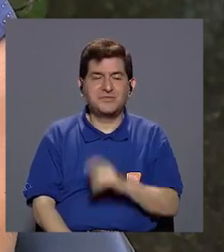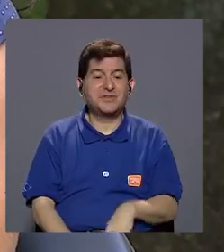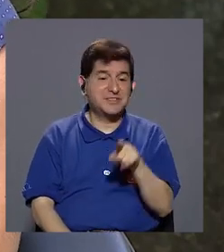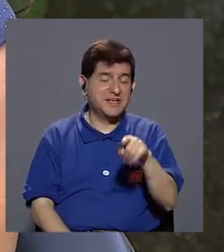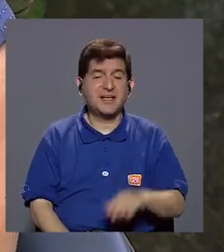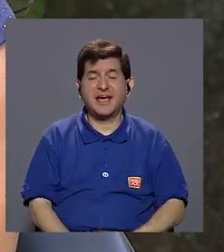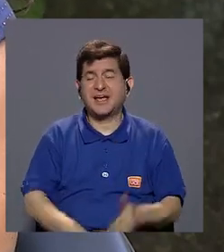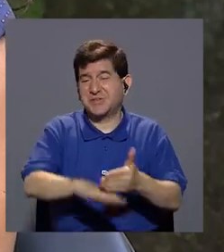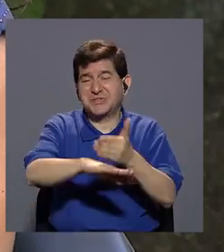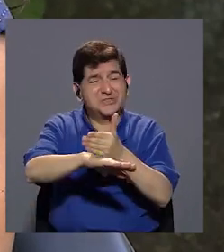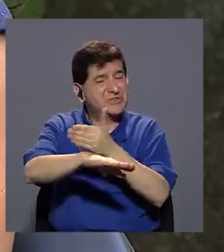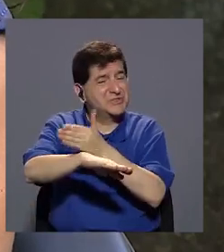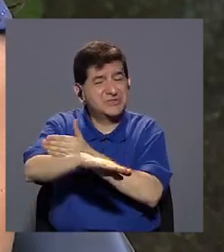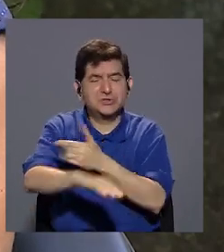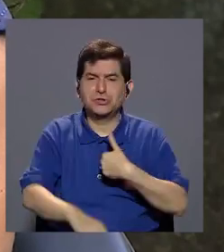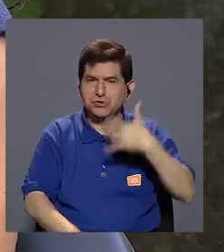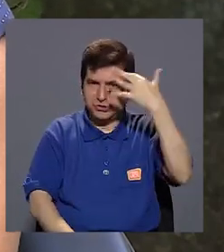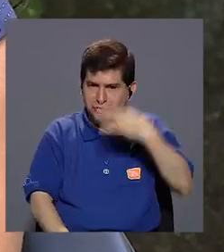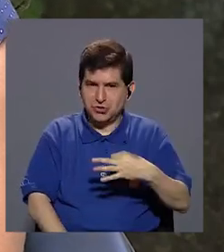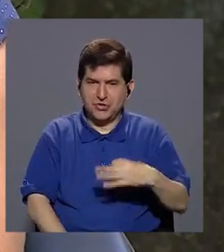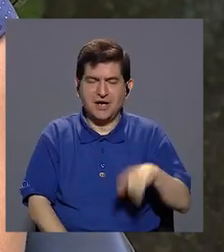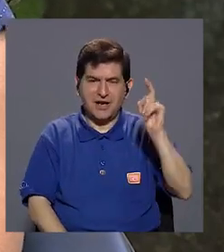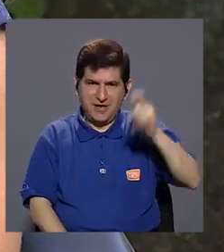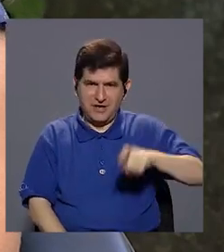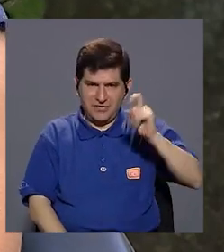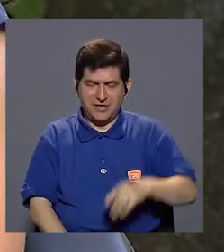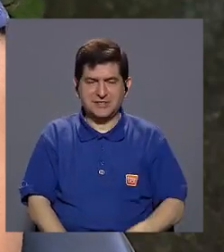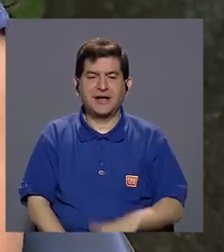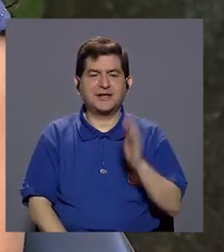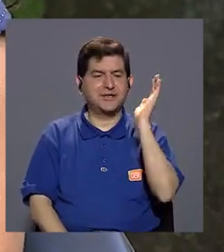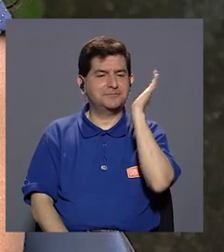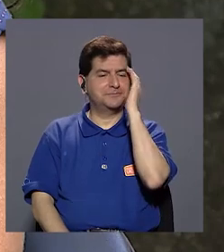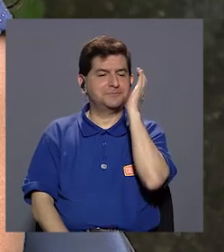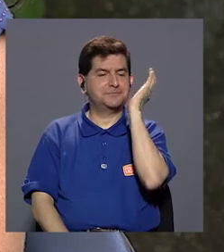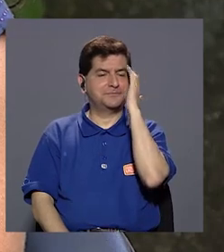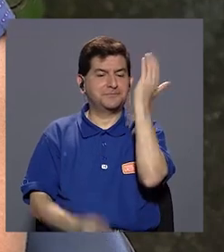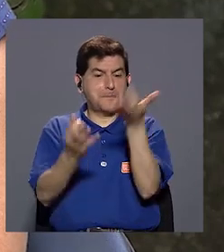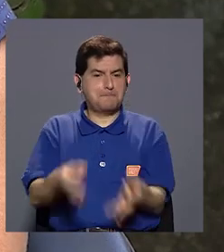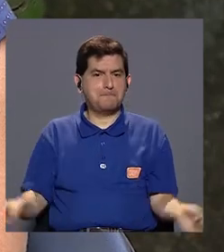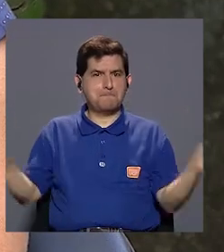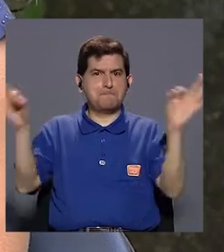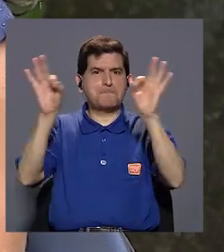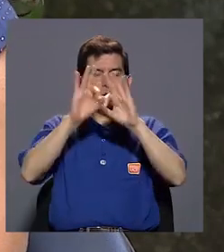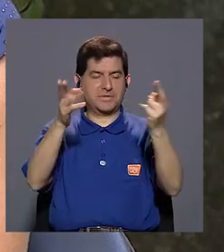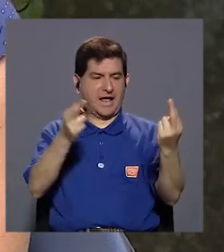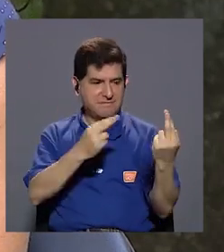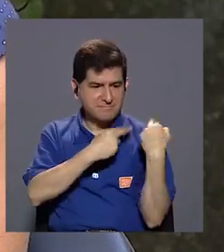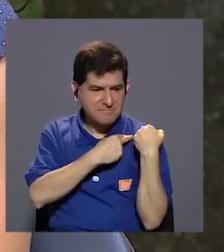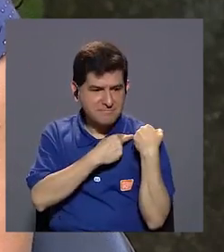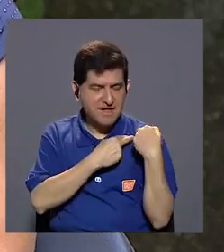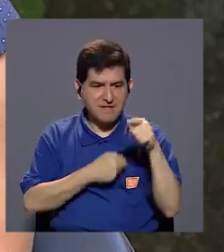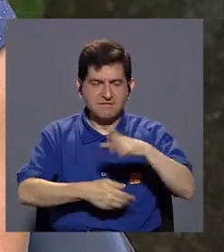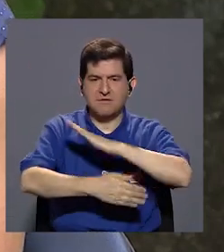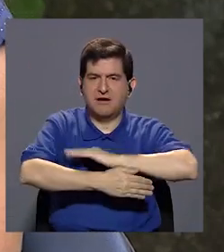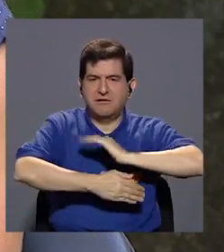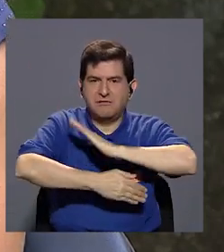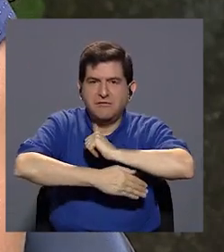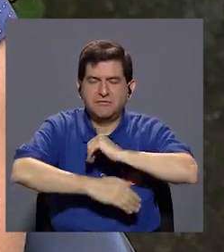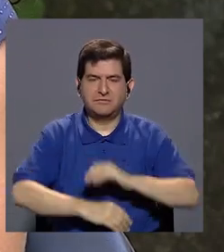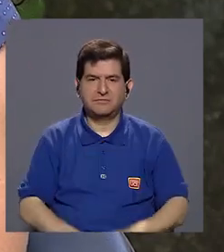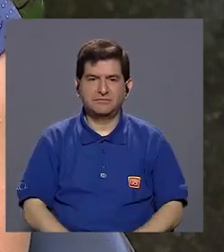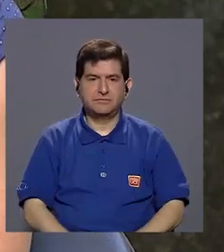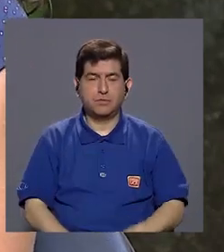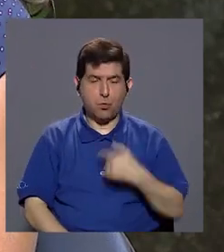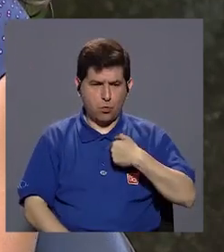sacarlos adelante, entonces yo creo que tenemos que hacer conciencia de la importancia de hacernos responsables de nuestras mascotas,